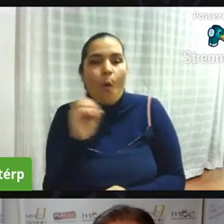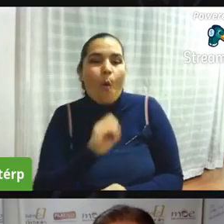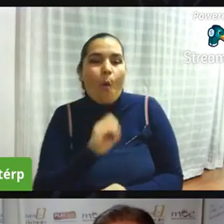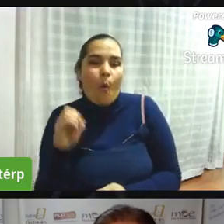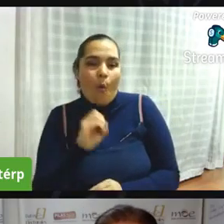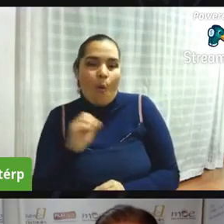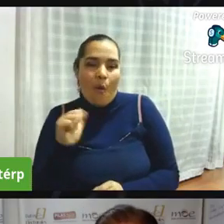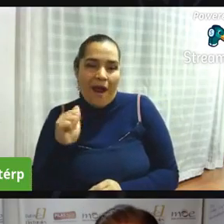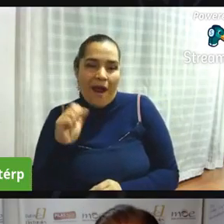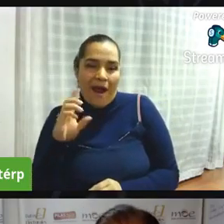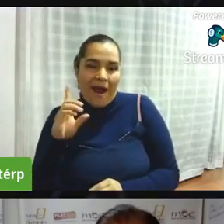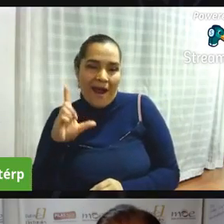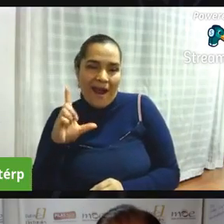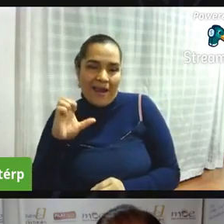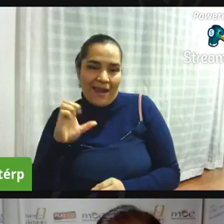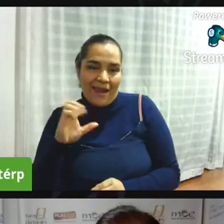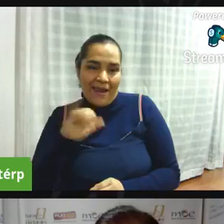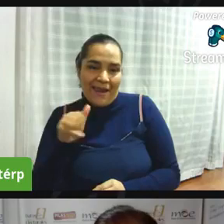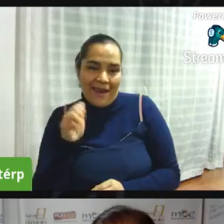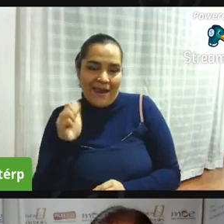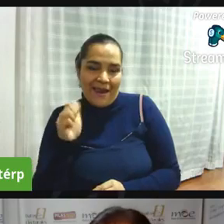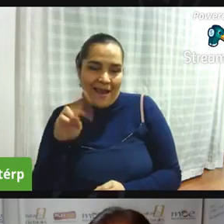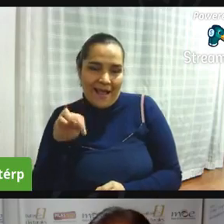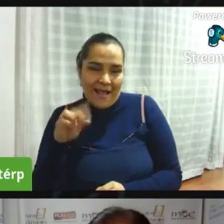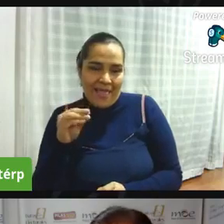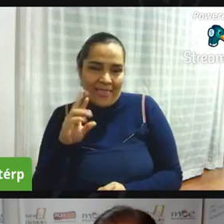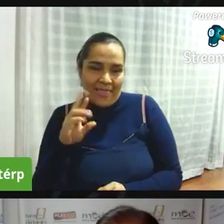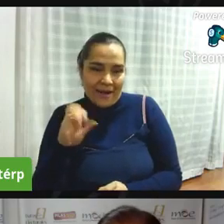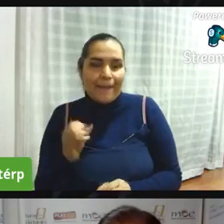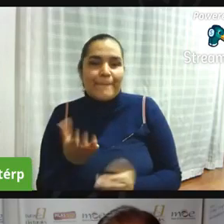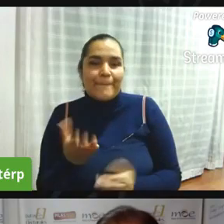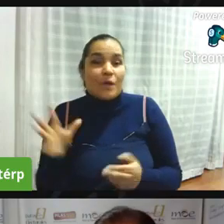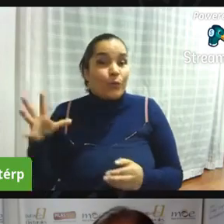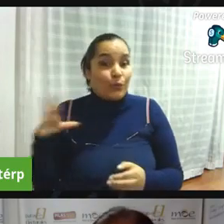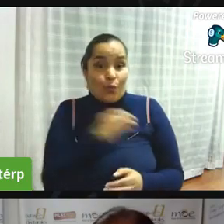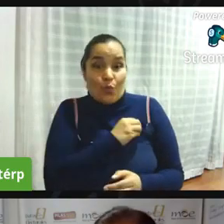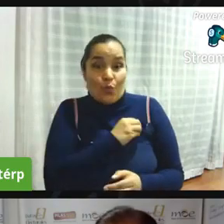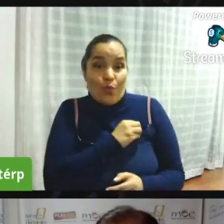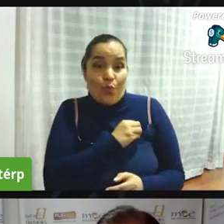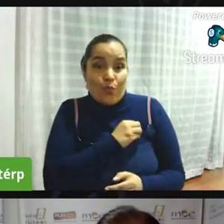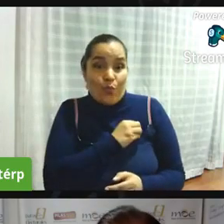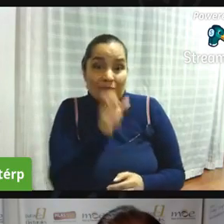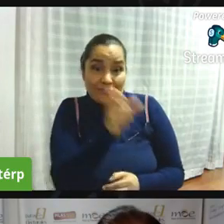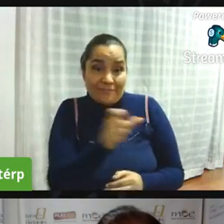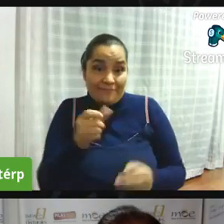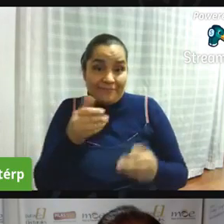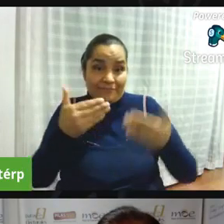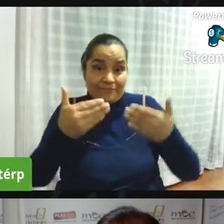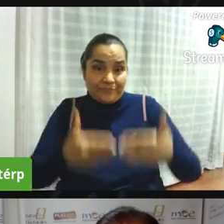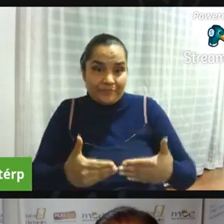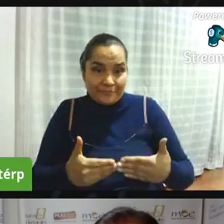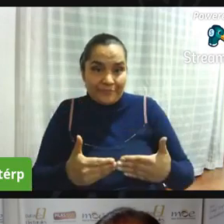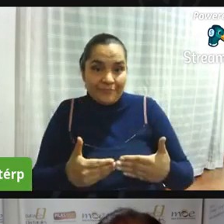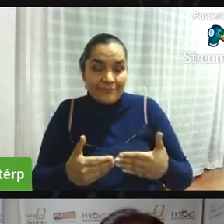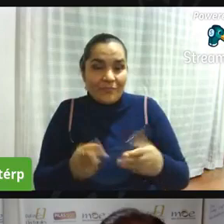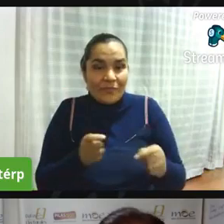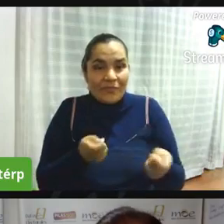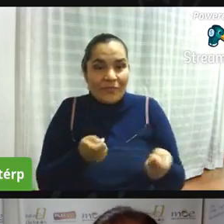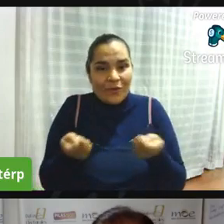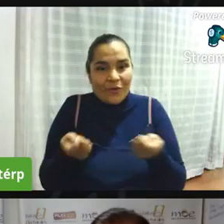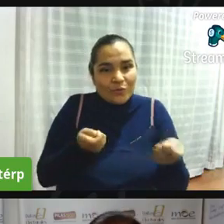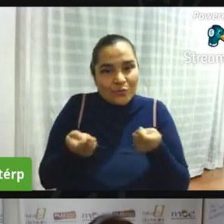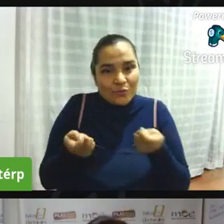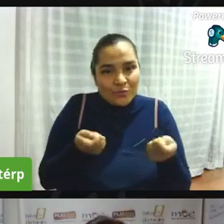tenemos igualdad de condiciones para participar y para participar en la decisión en el control del poder político y hacer parte